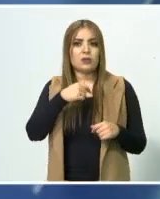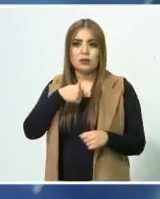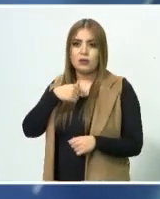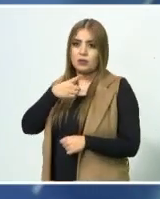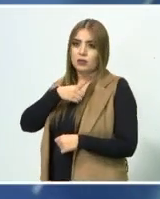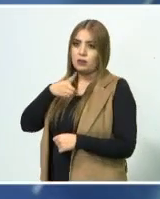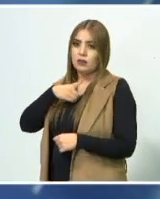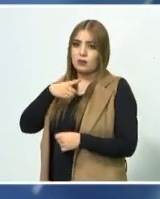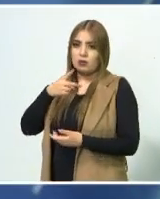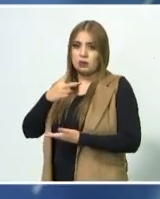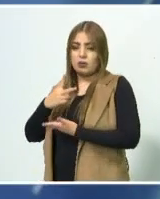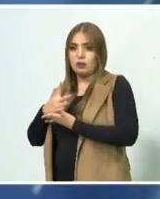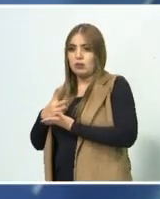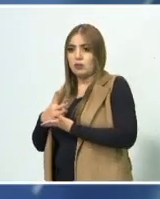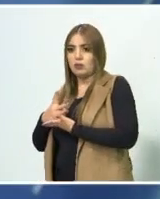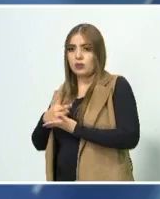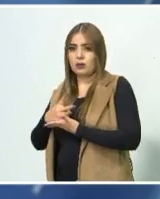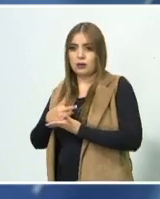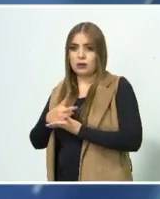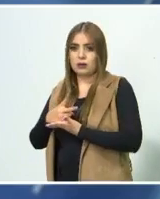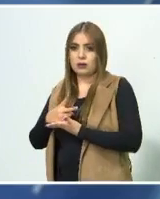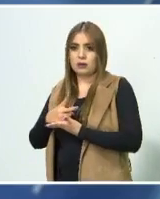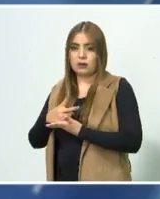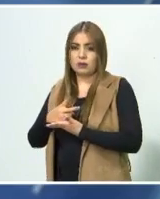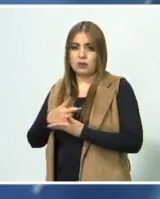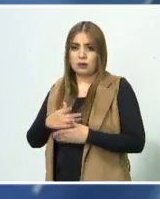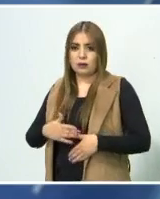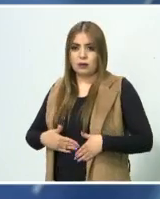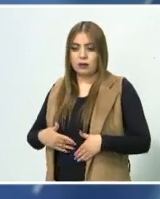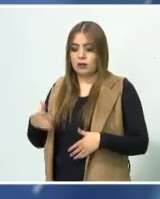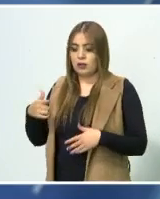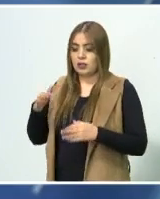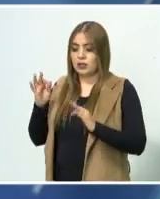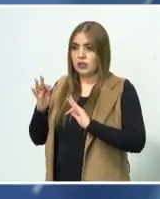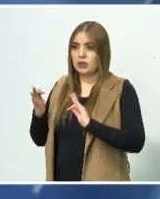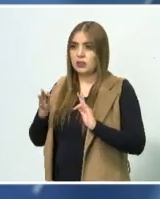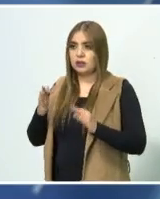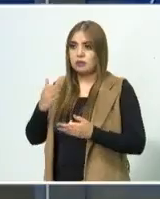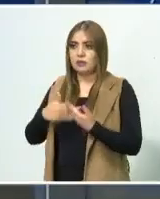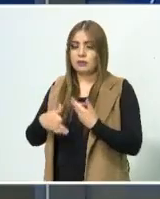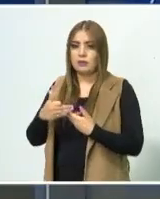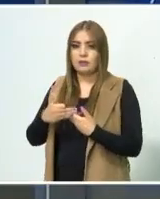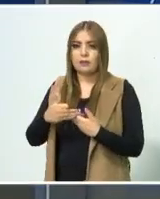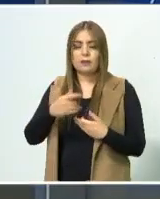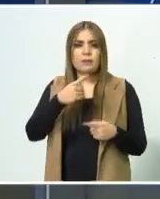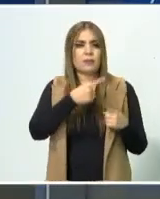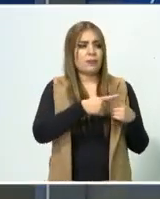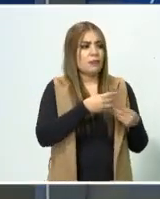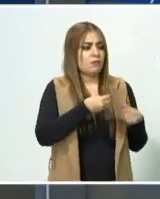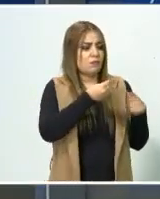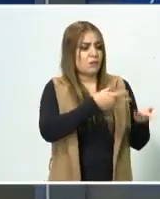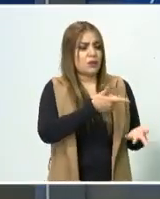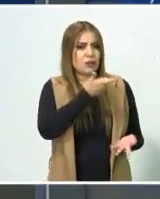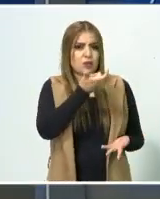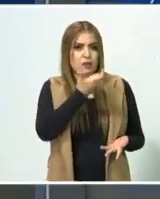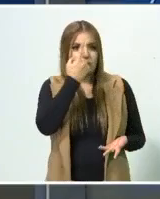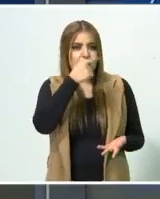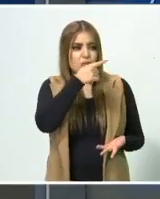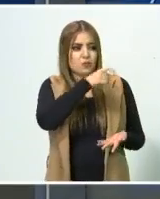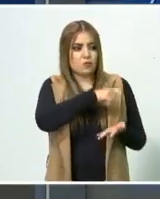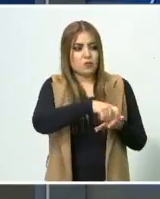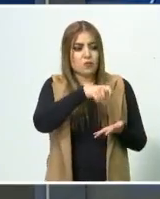acostado, tengo todo cerca, a mano, que me dejaron puesto. ¿Quién te está dando dinero en este momento para tus